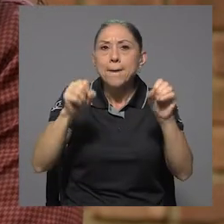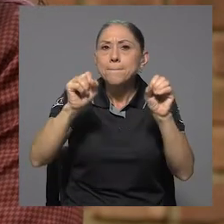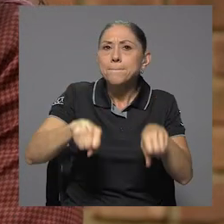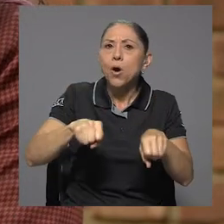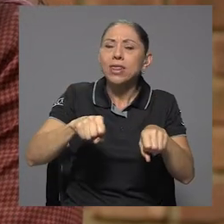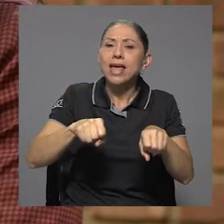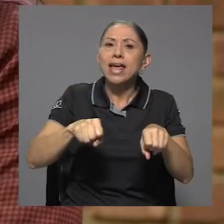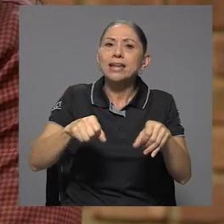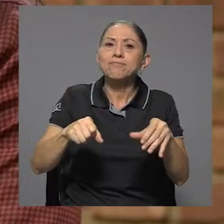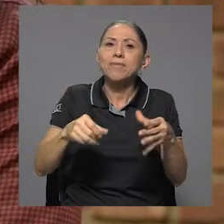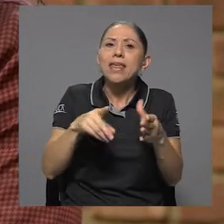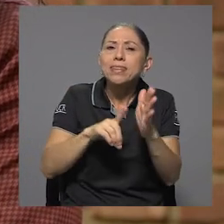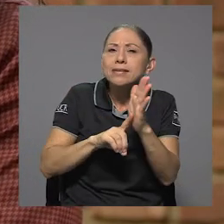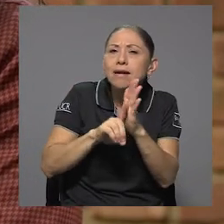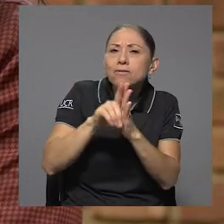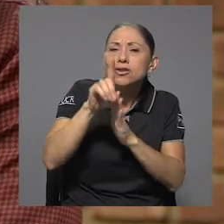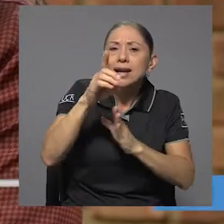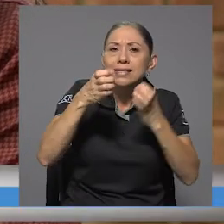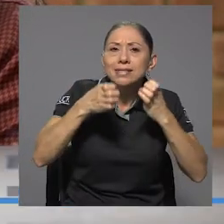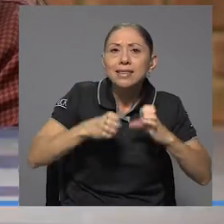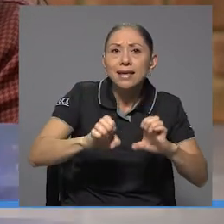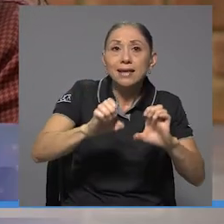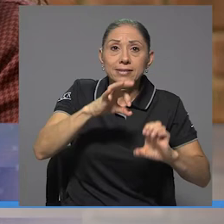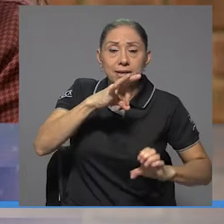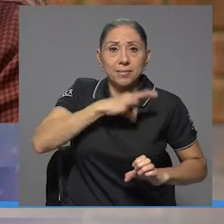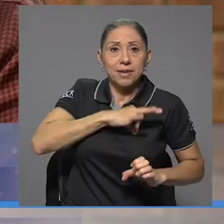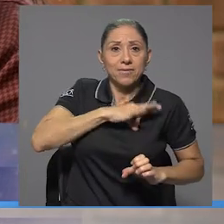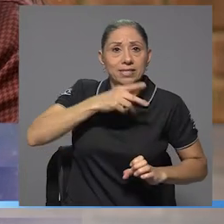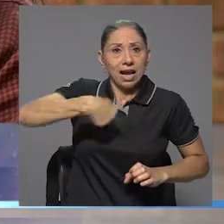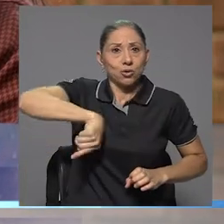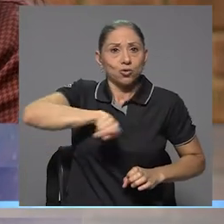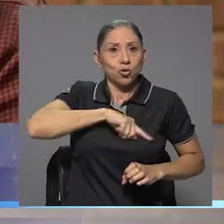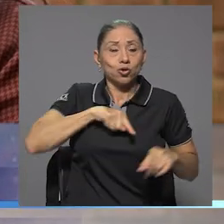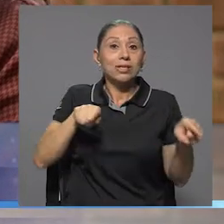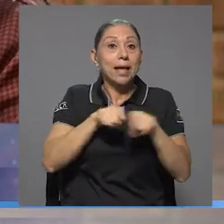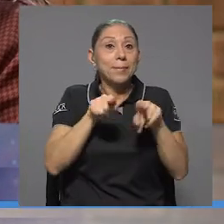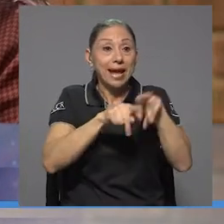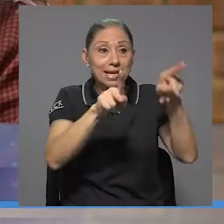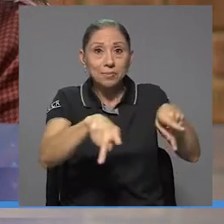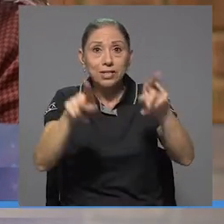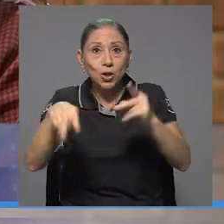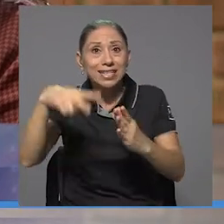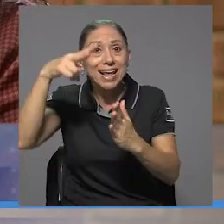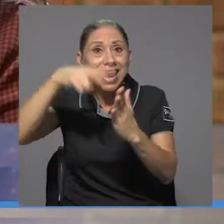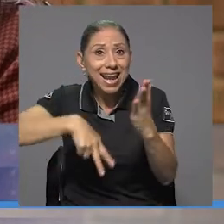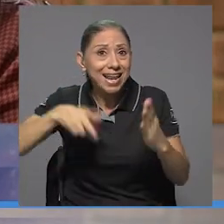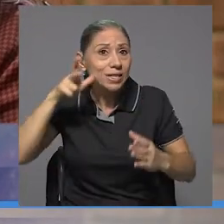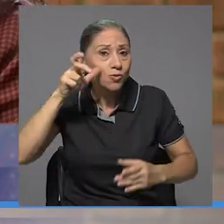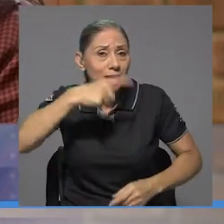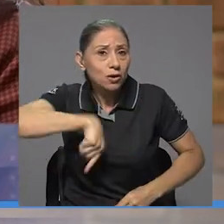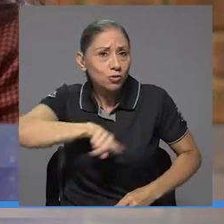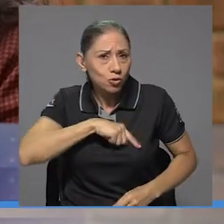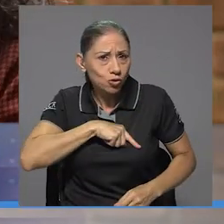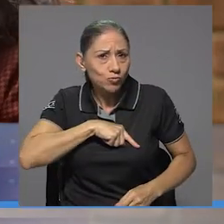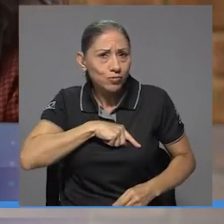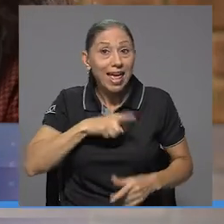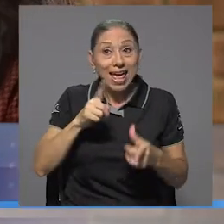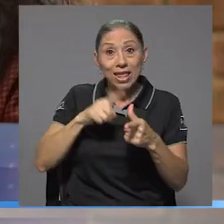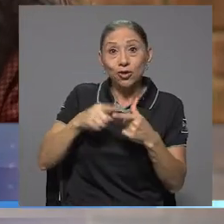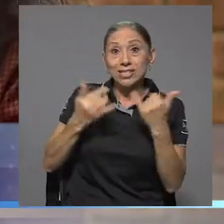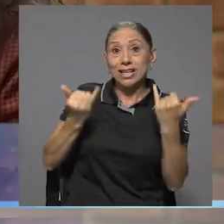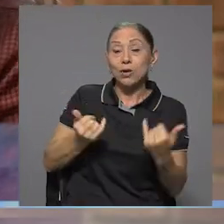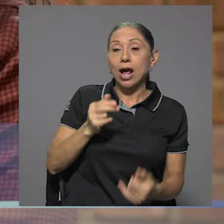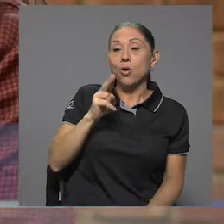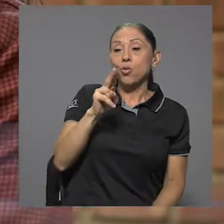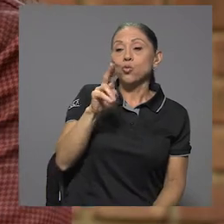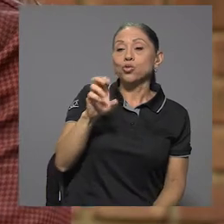estrategias en conjunto que nos puedan beneficiar tanto a nosotros como a nuestros públicos. Entonces, en el marco de UCR Electoral, que también